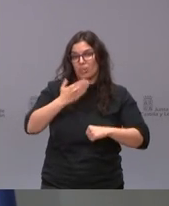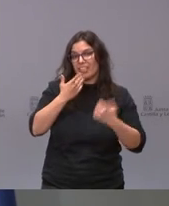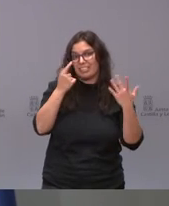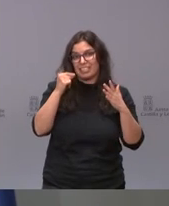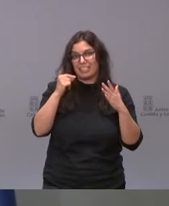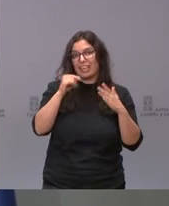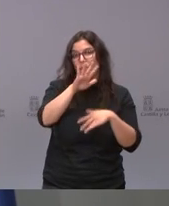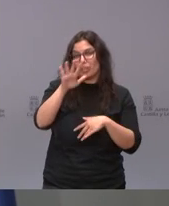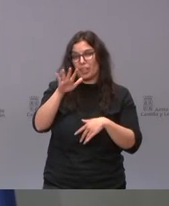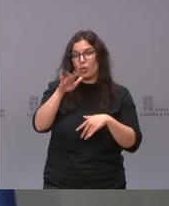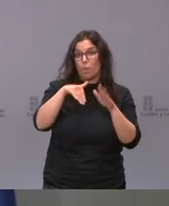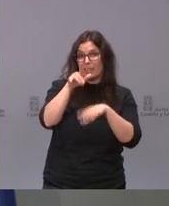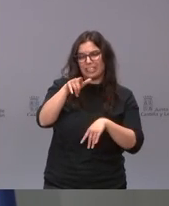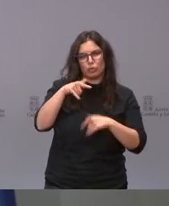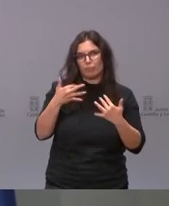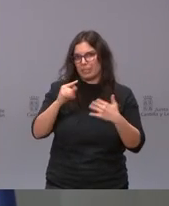encima de los 55 o 60 años